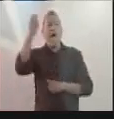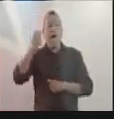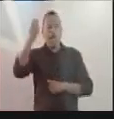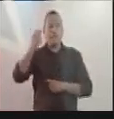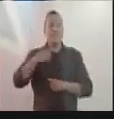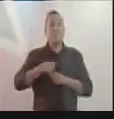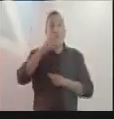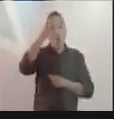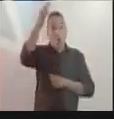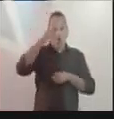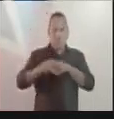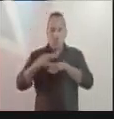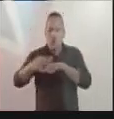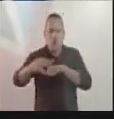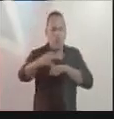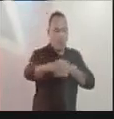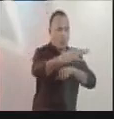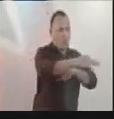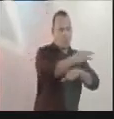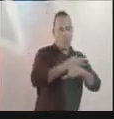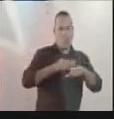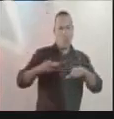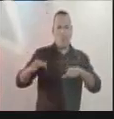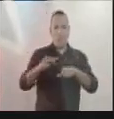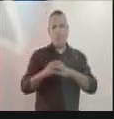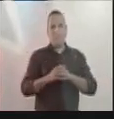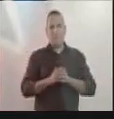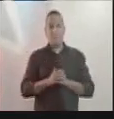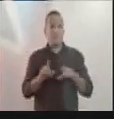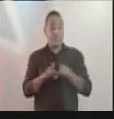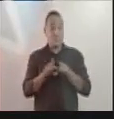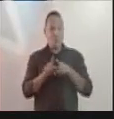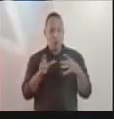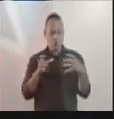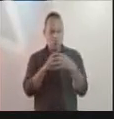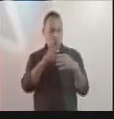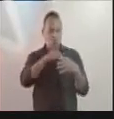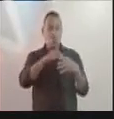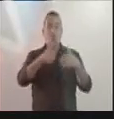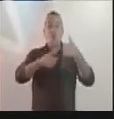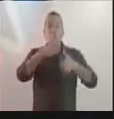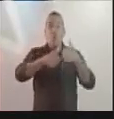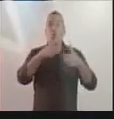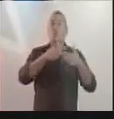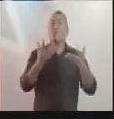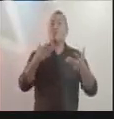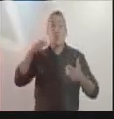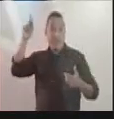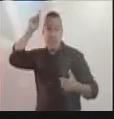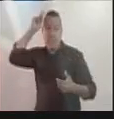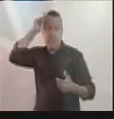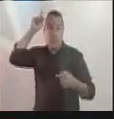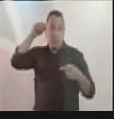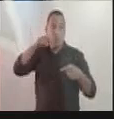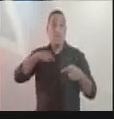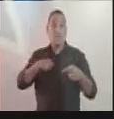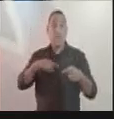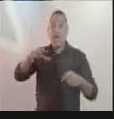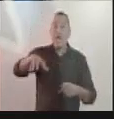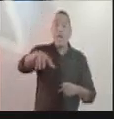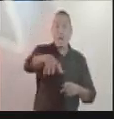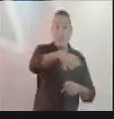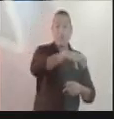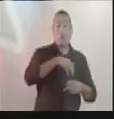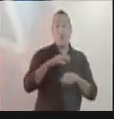consejos legislativos y consejos municipales, así como la representación indígena a los cuerpos deliberantes